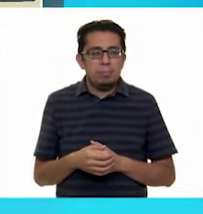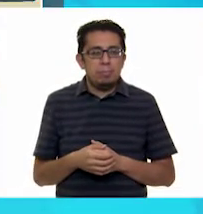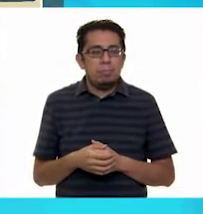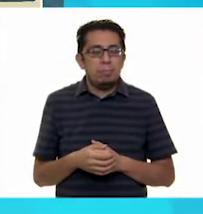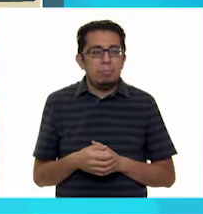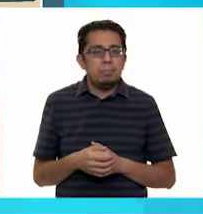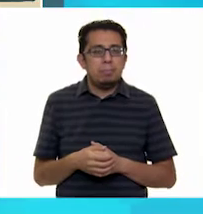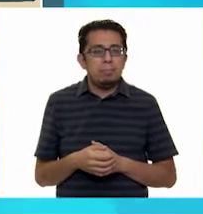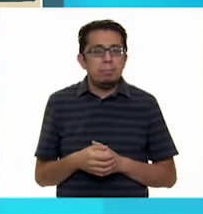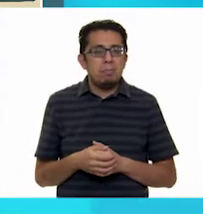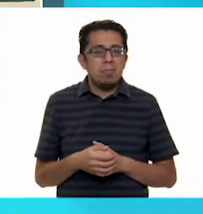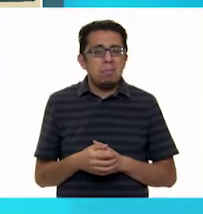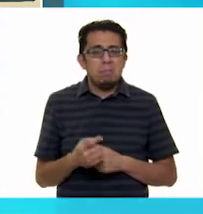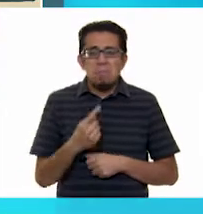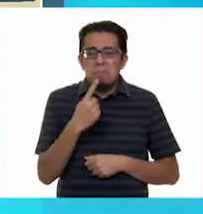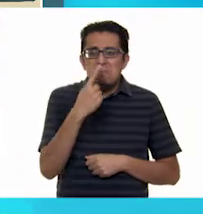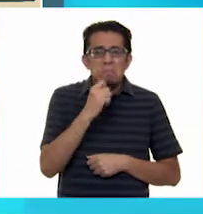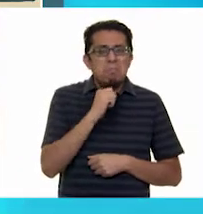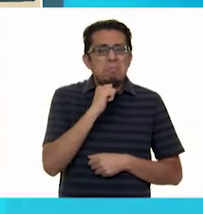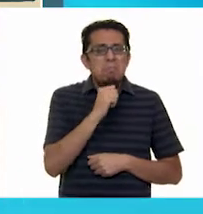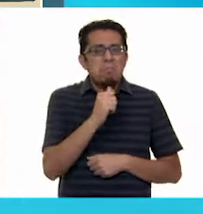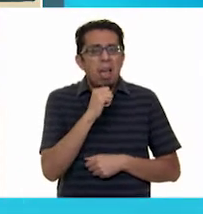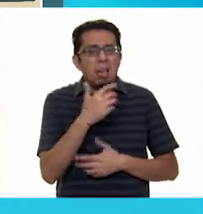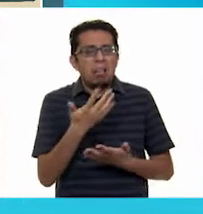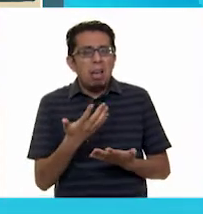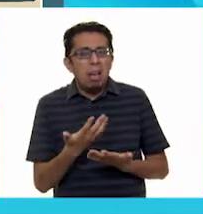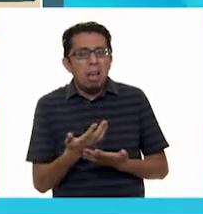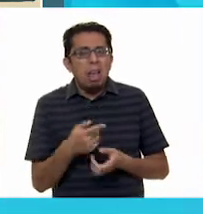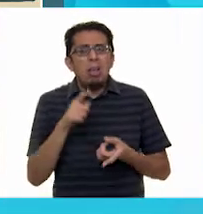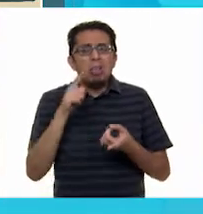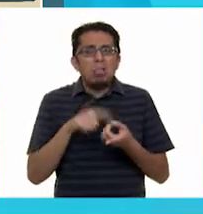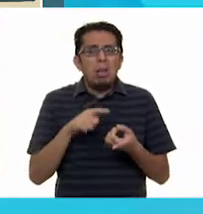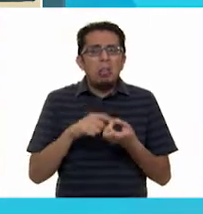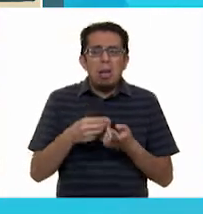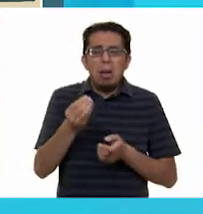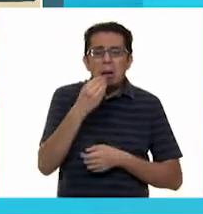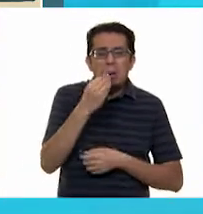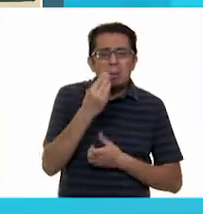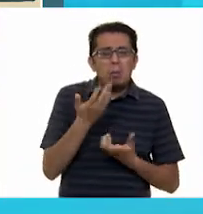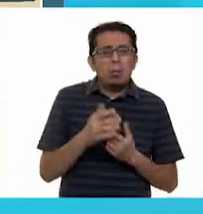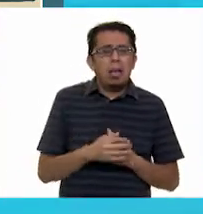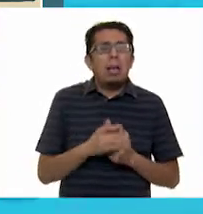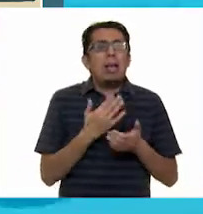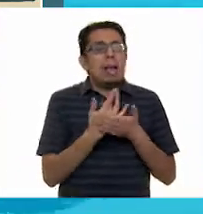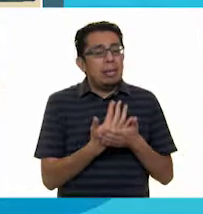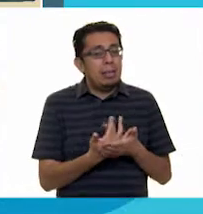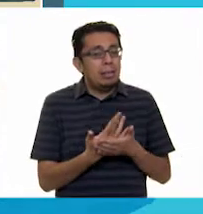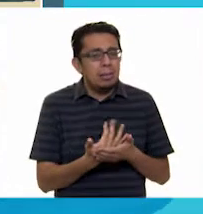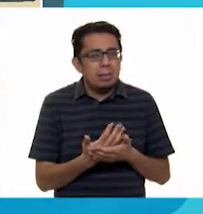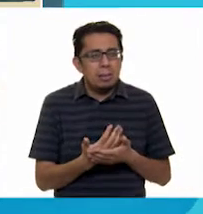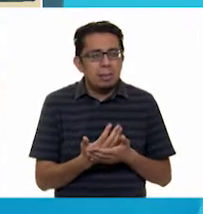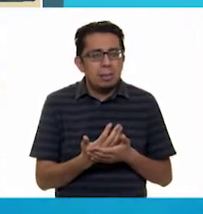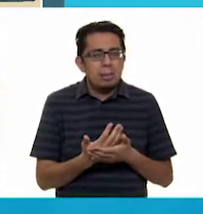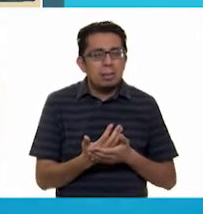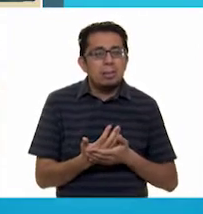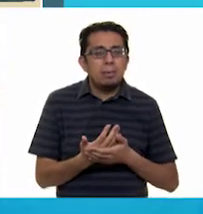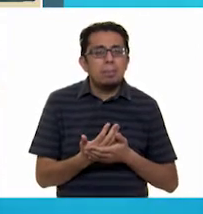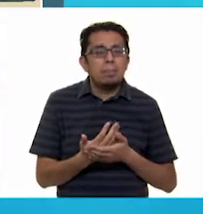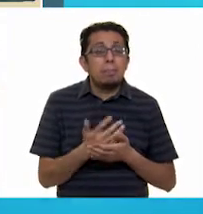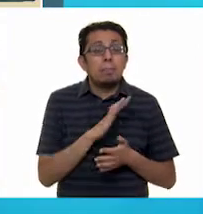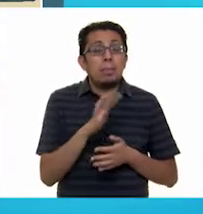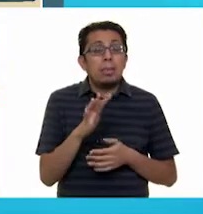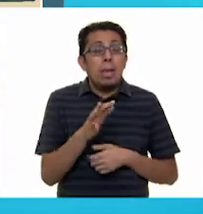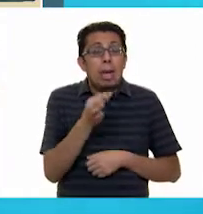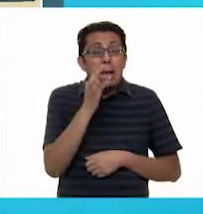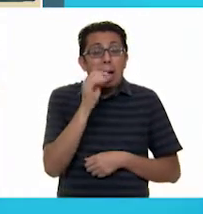No huelo nada fresco por aquí. ¿Dónde está la comida? Espera un poco. Ya casi doy con los postres